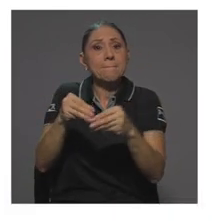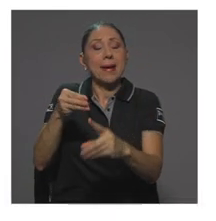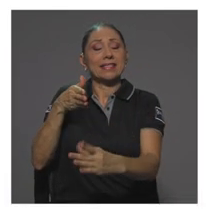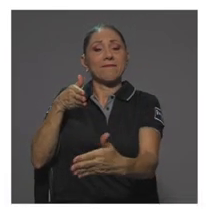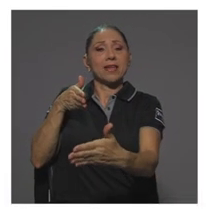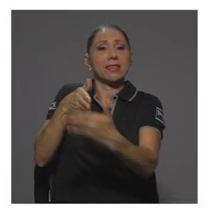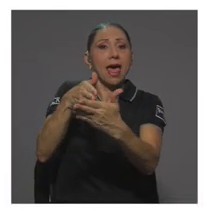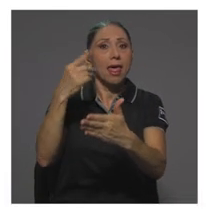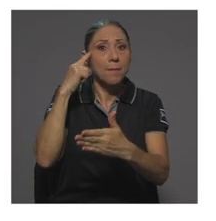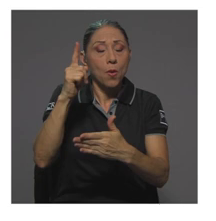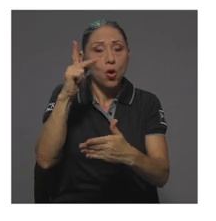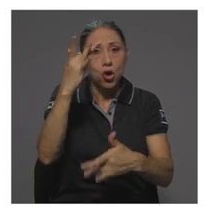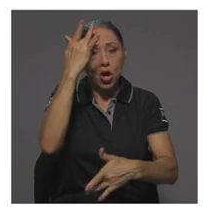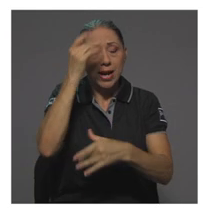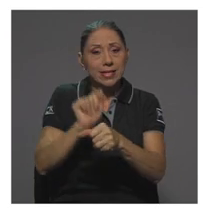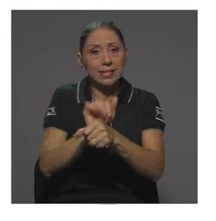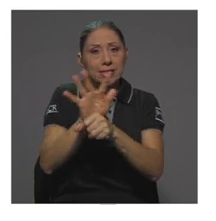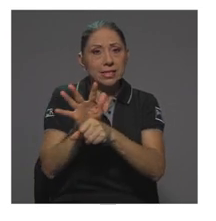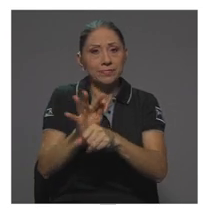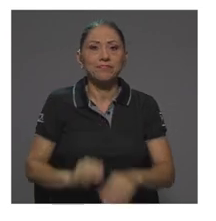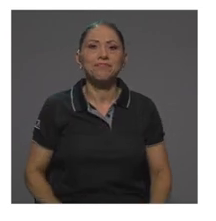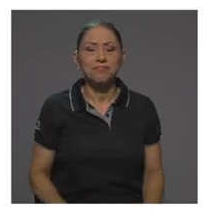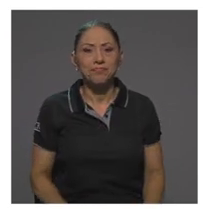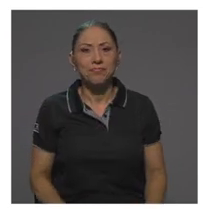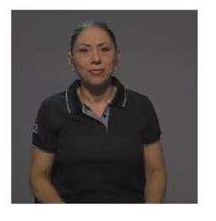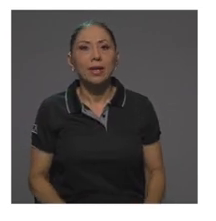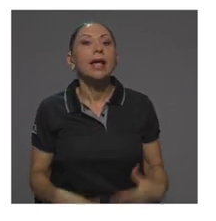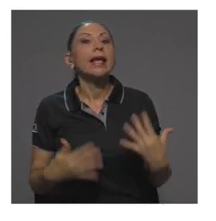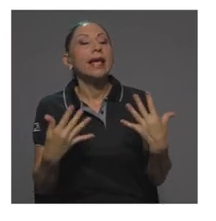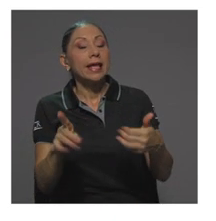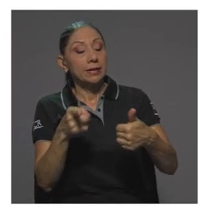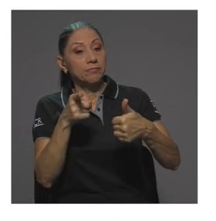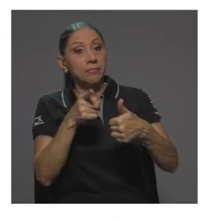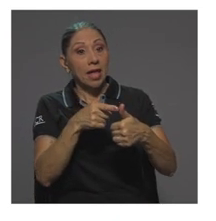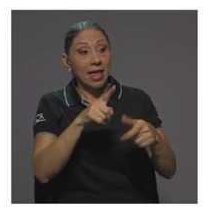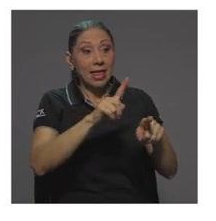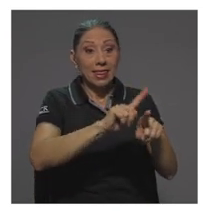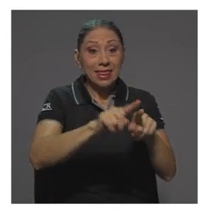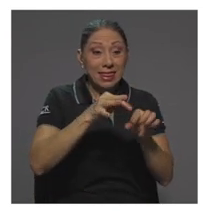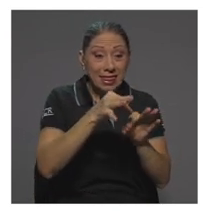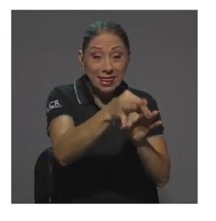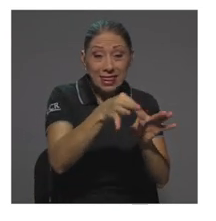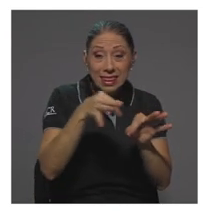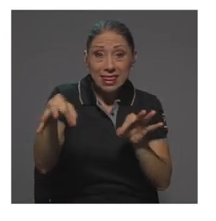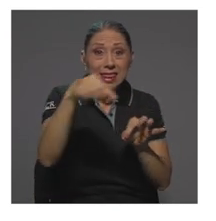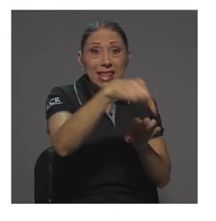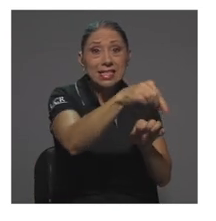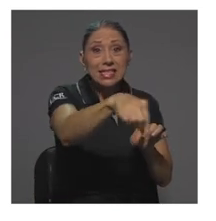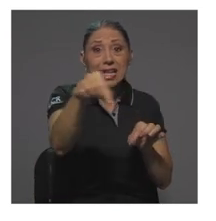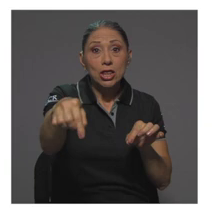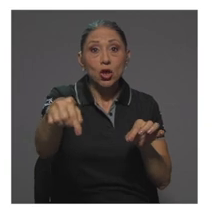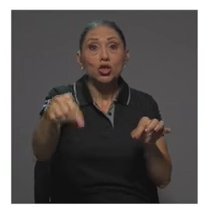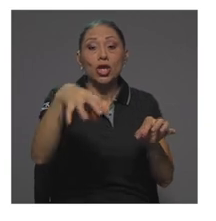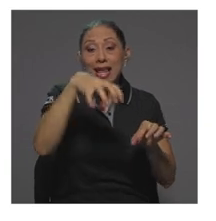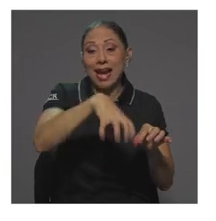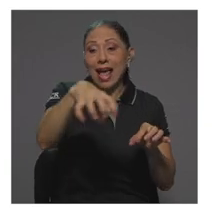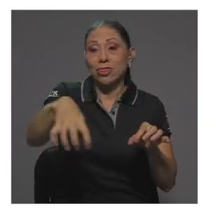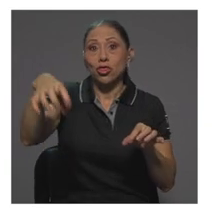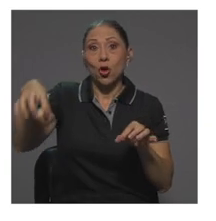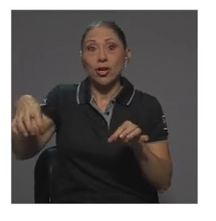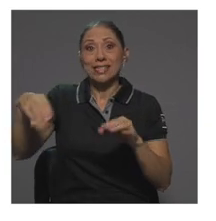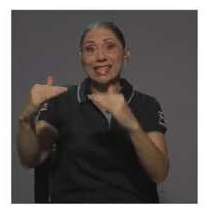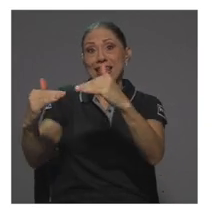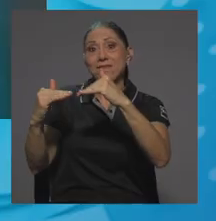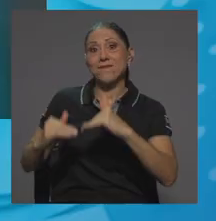crisis de la COVID-19. Hay una correlación clara entre los distritos y los cantones que tienen bajo índice de desarrollo.